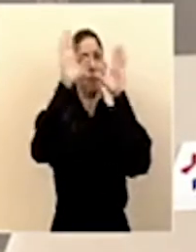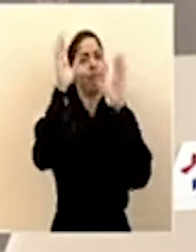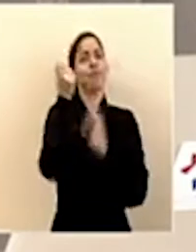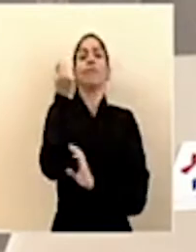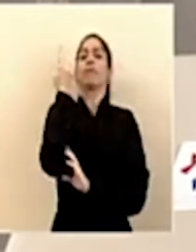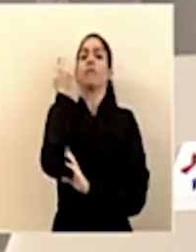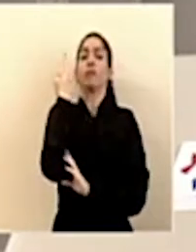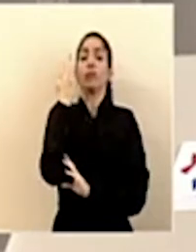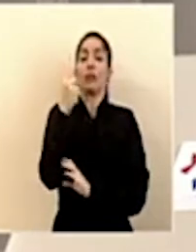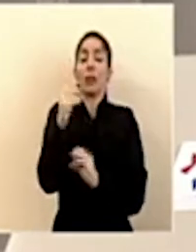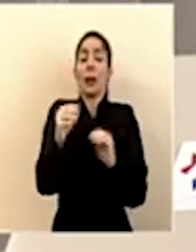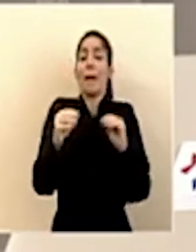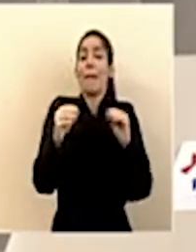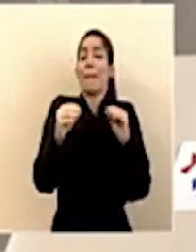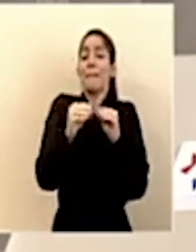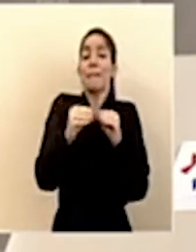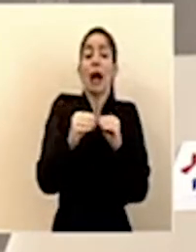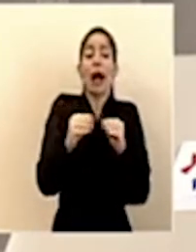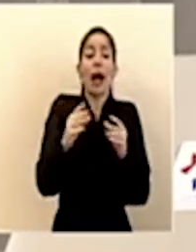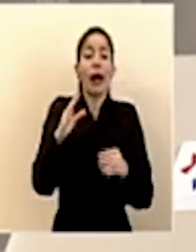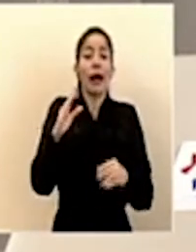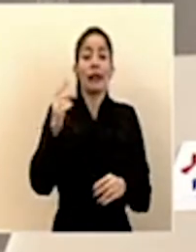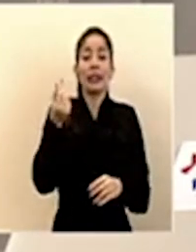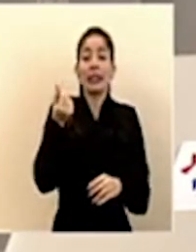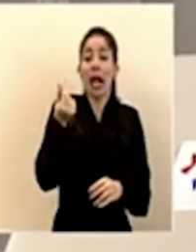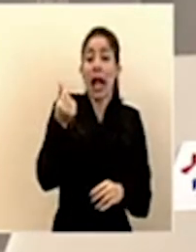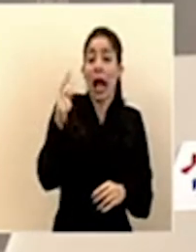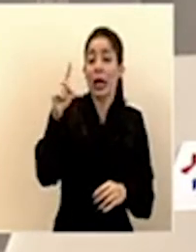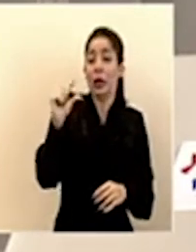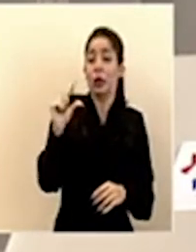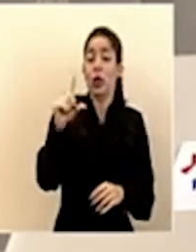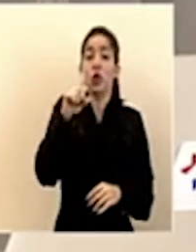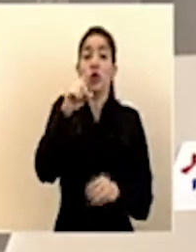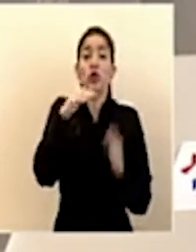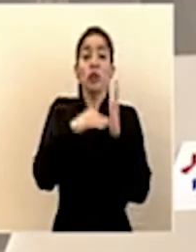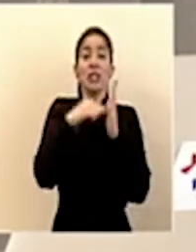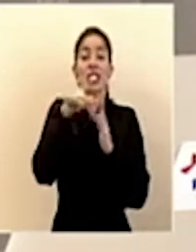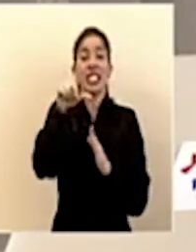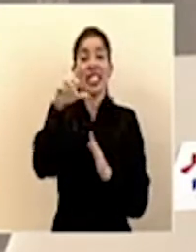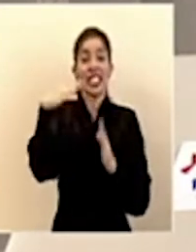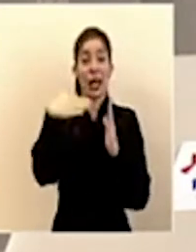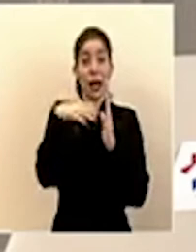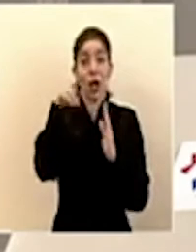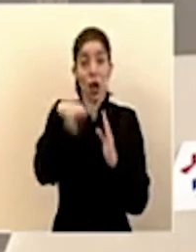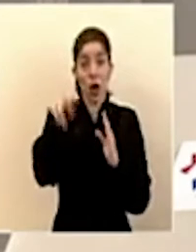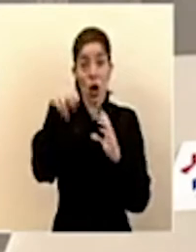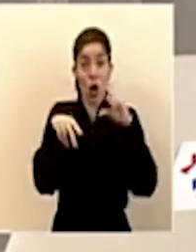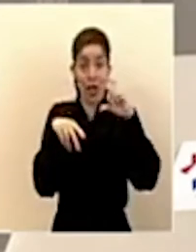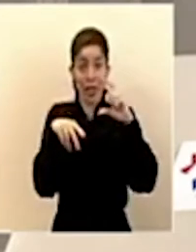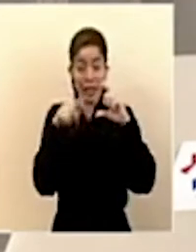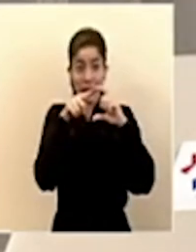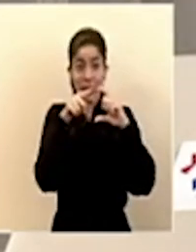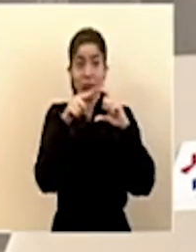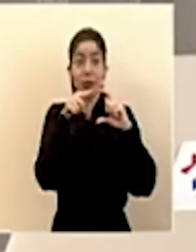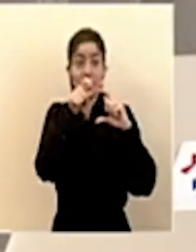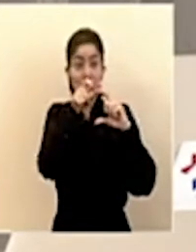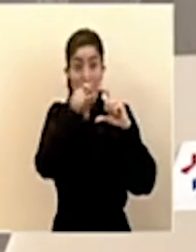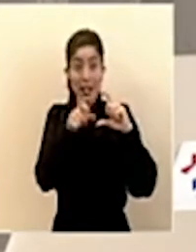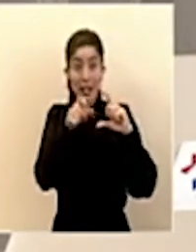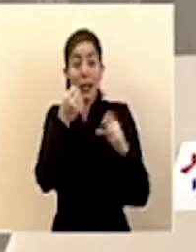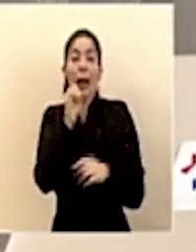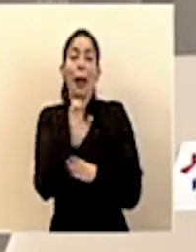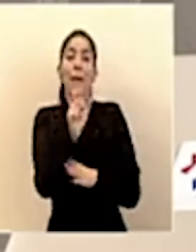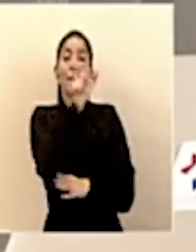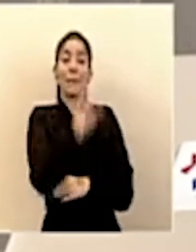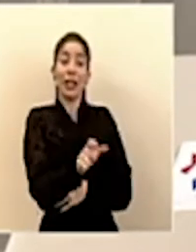en el caso más bajo de un salario de un millón cien mil colones, lo que tendría que pagar una persona